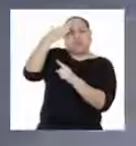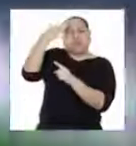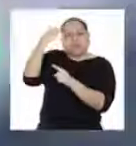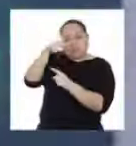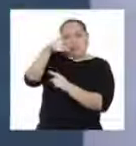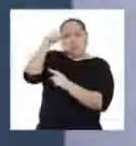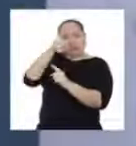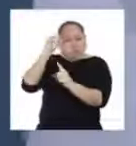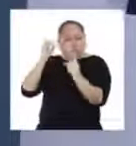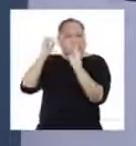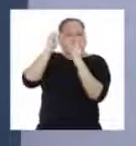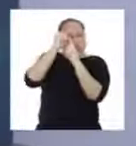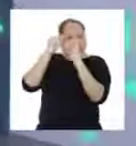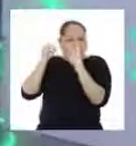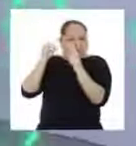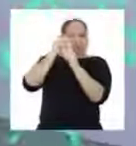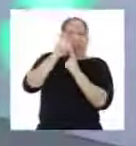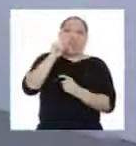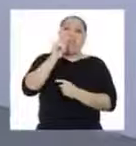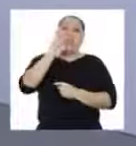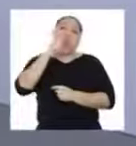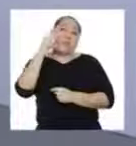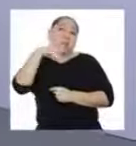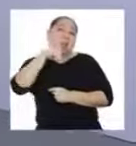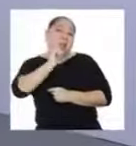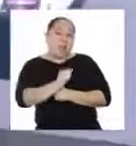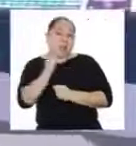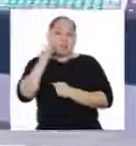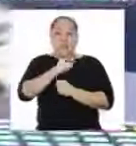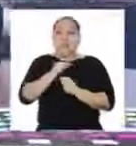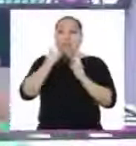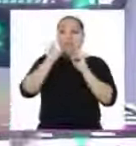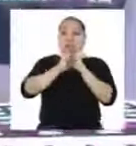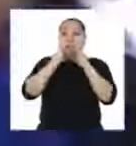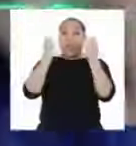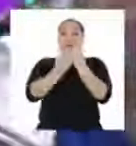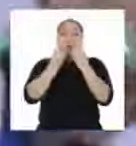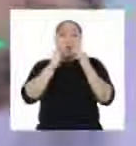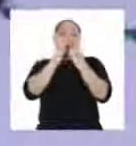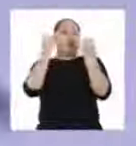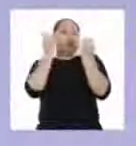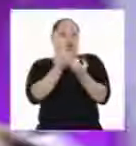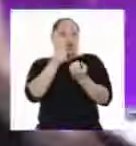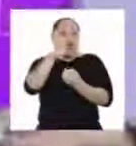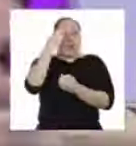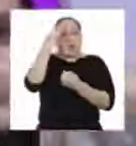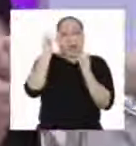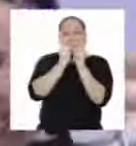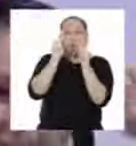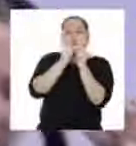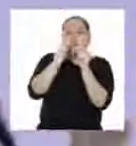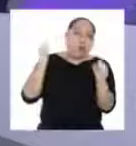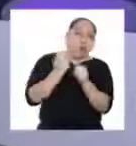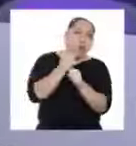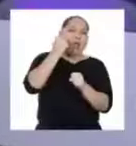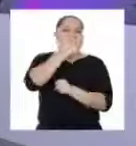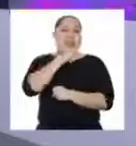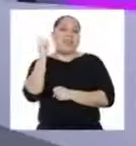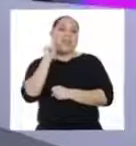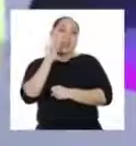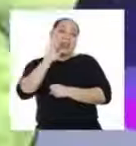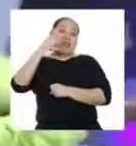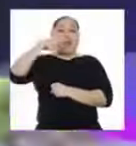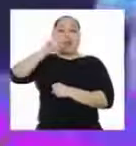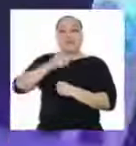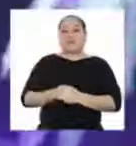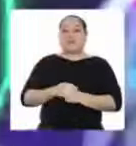del saber es la misión! ¡De Chimacabot! ¡Tres equipos de nuestra red! ¡Con los puntos ganaremos!